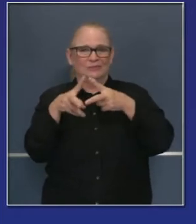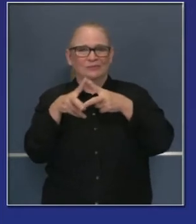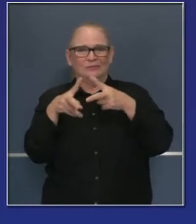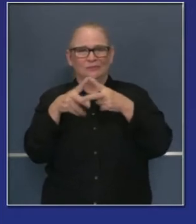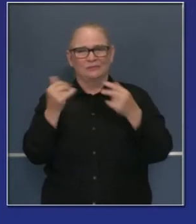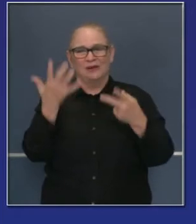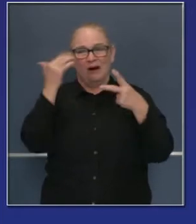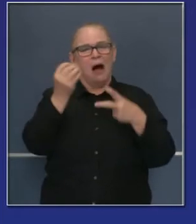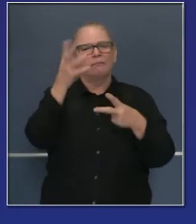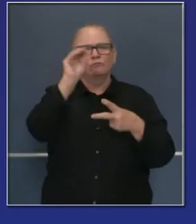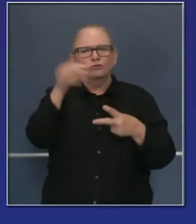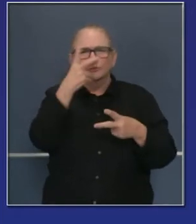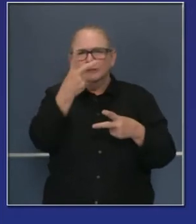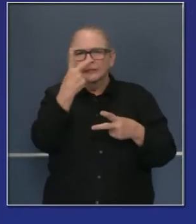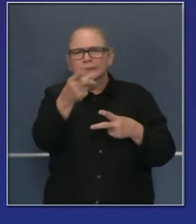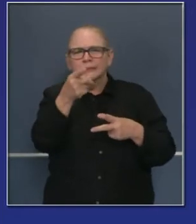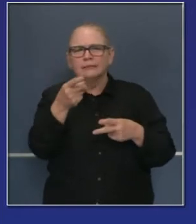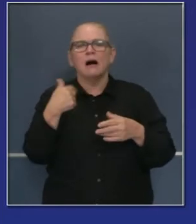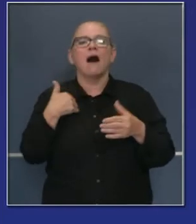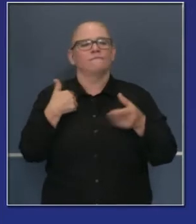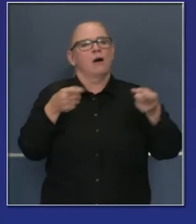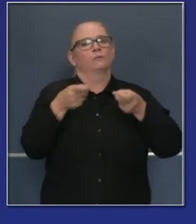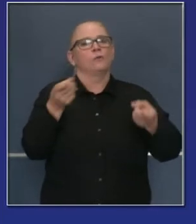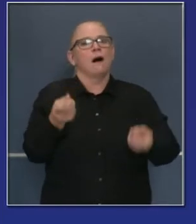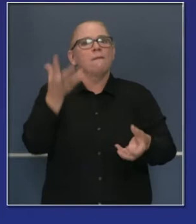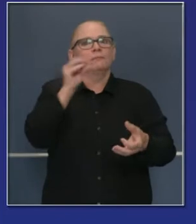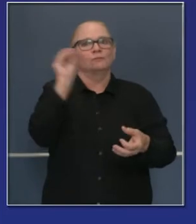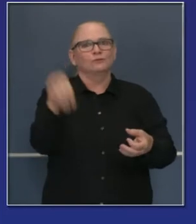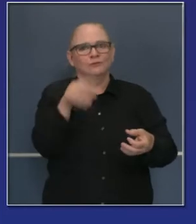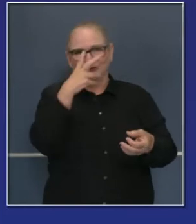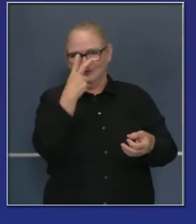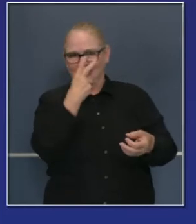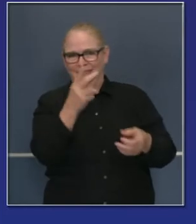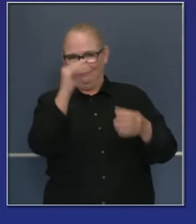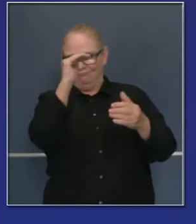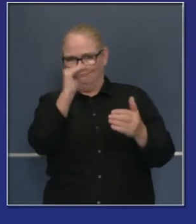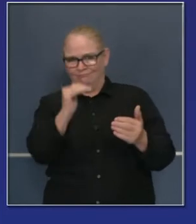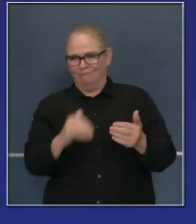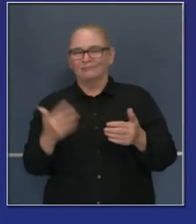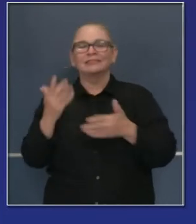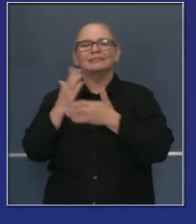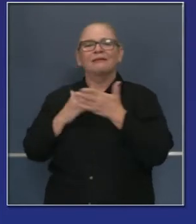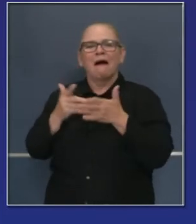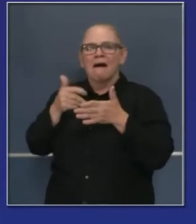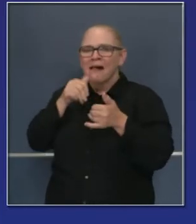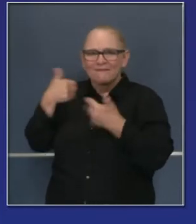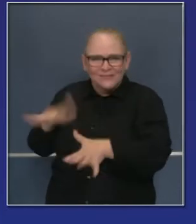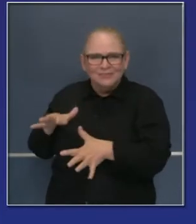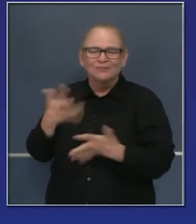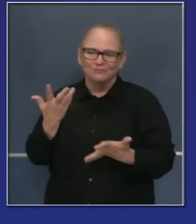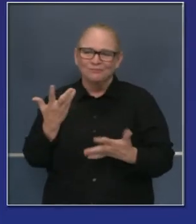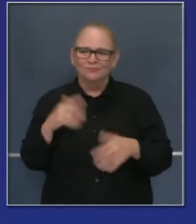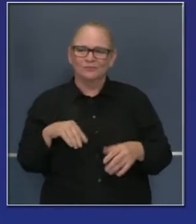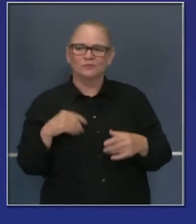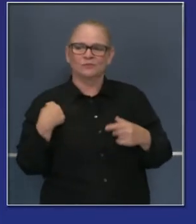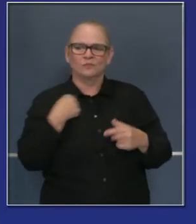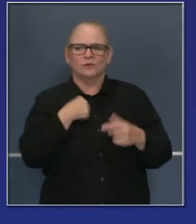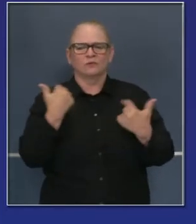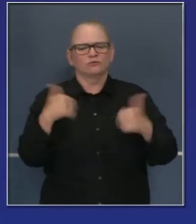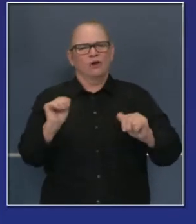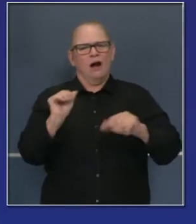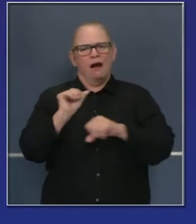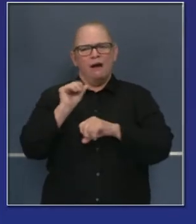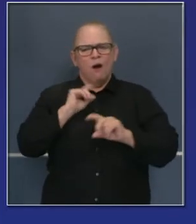Verán qué tan contenidos están. Hay mucho progreso, ha habido progreso en el incendio Apple, que hemos podido dedicar